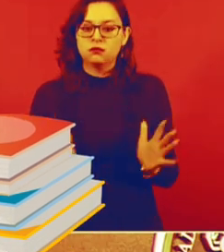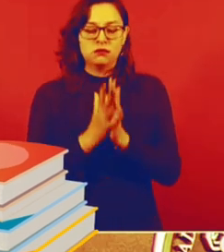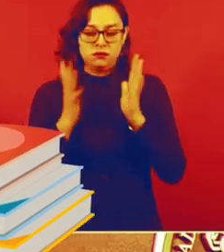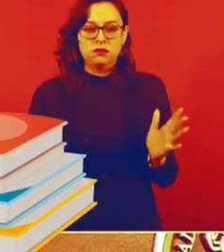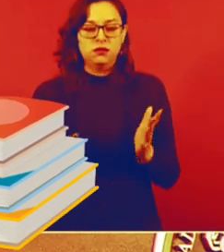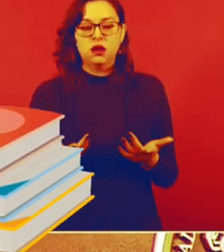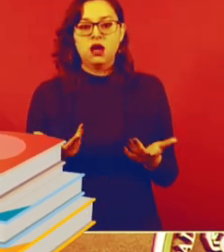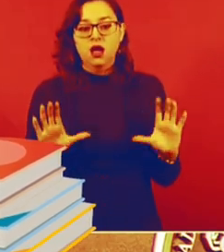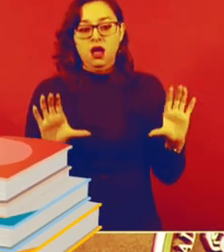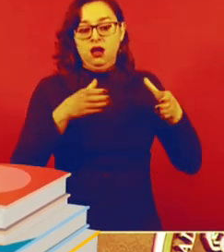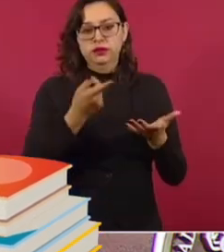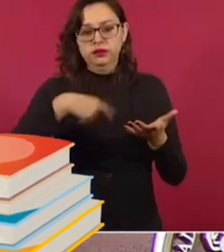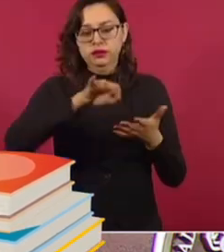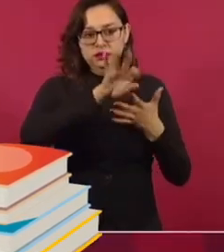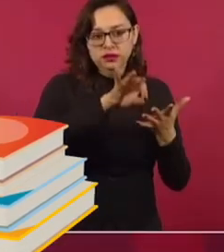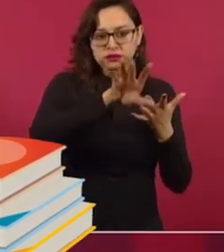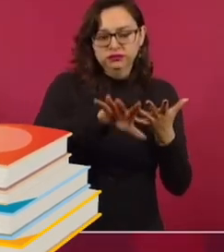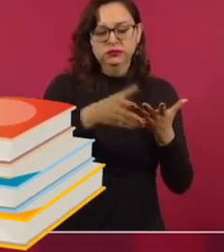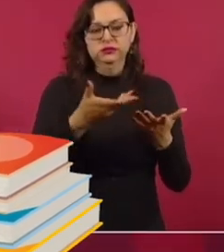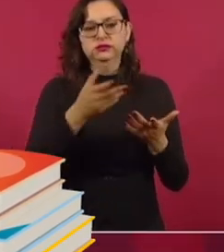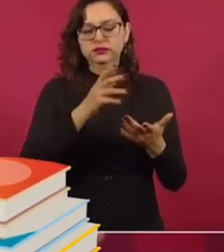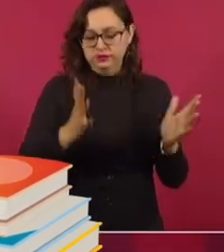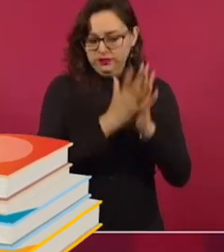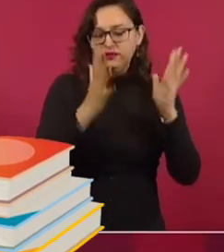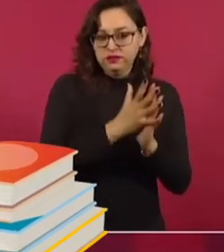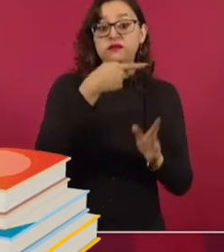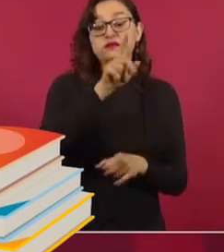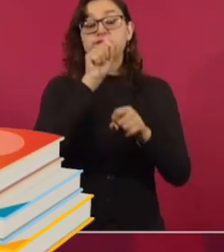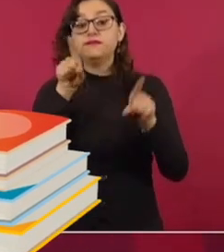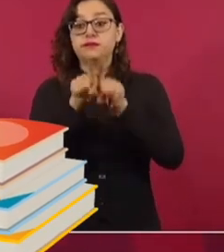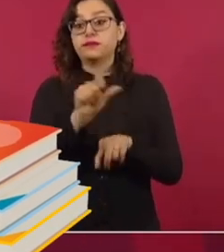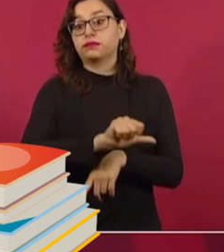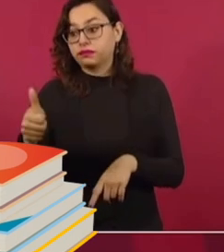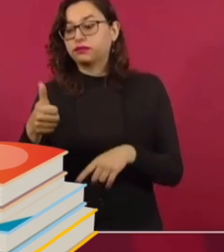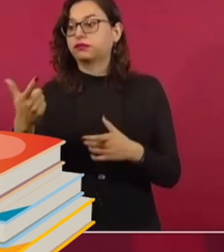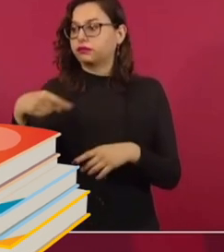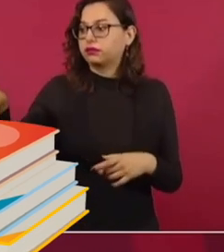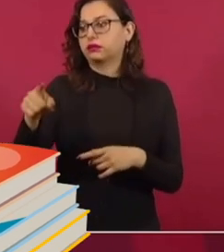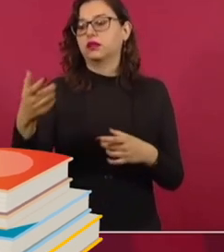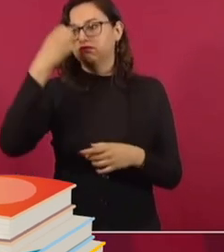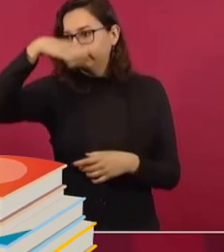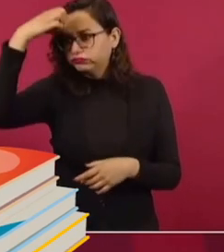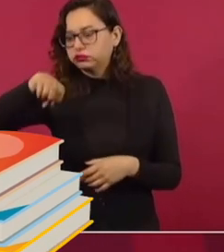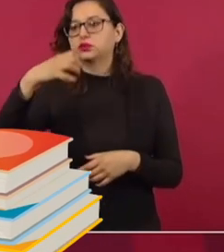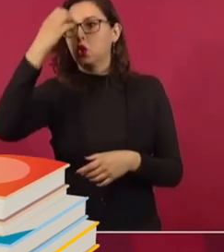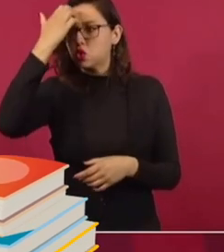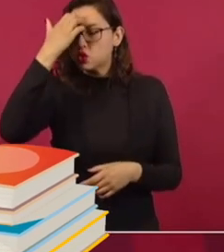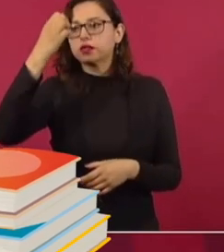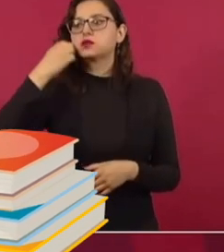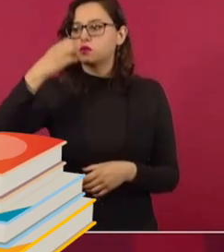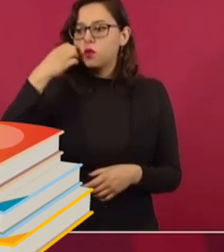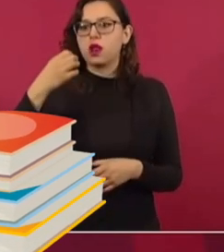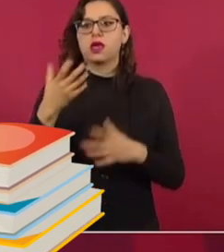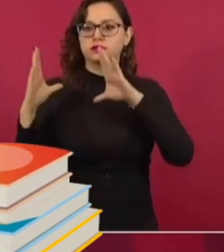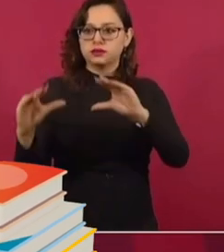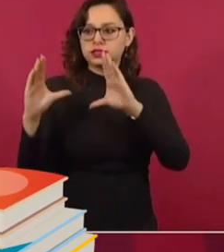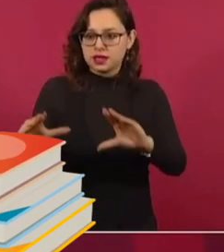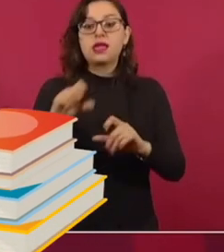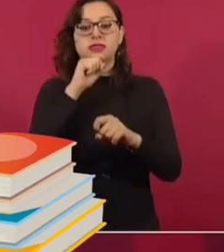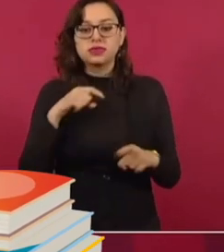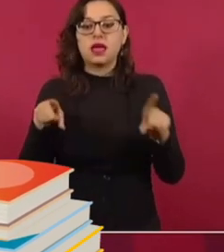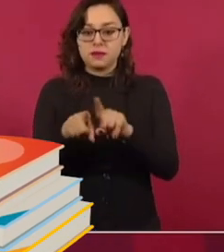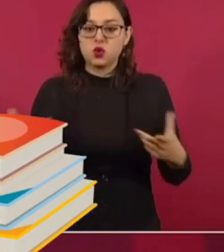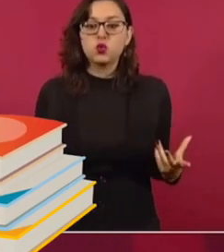no sólo de los expertos, de los pedagogos, sino los que enseñan en el aula, tienen la experiencia y mucha gente